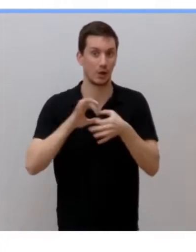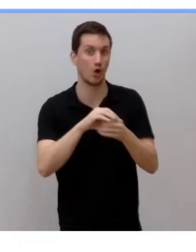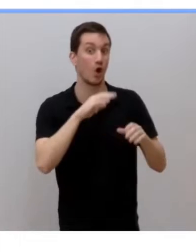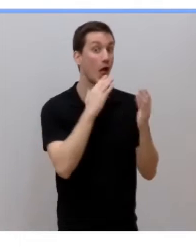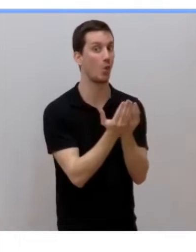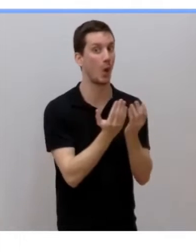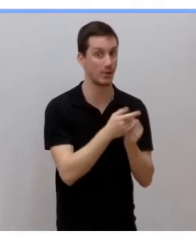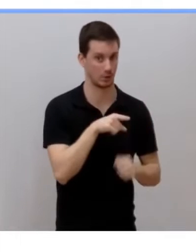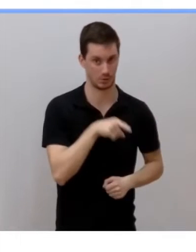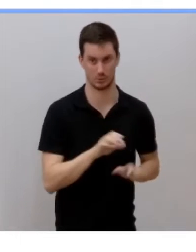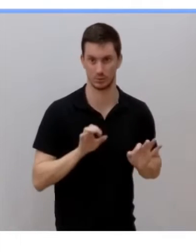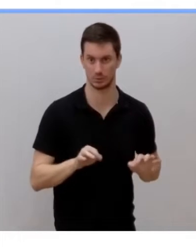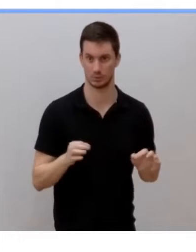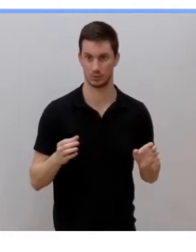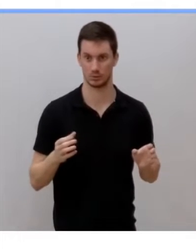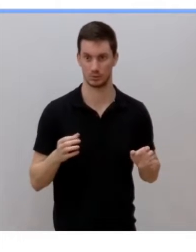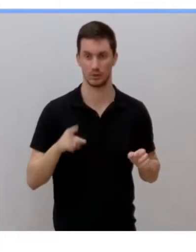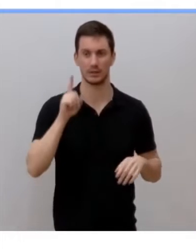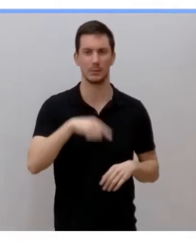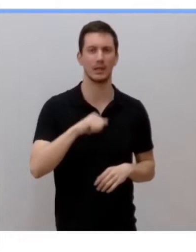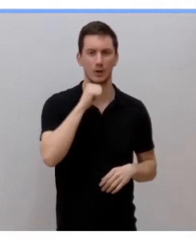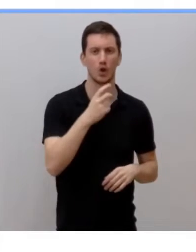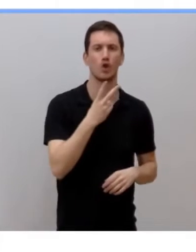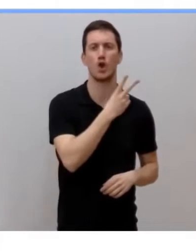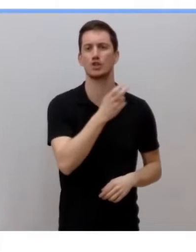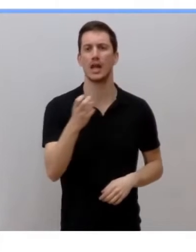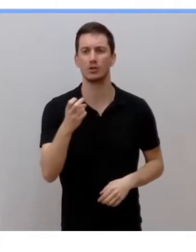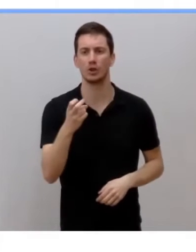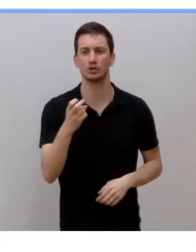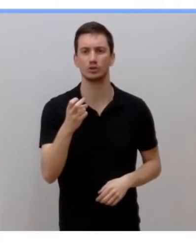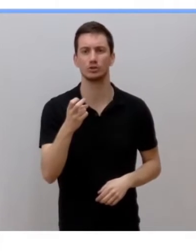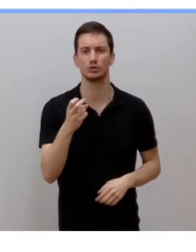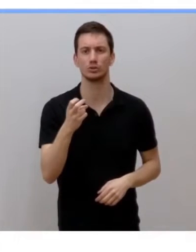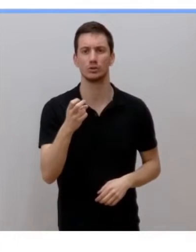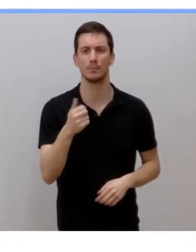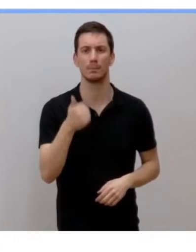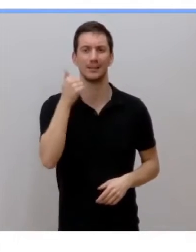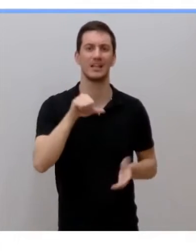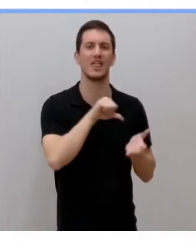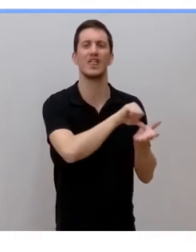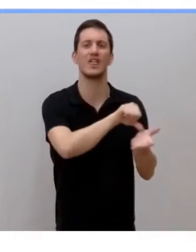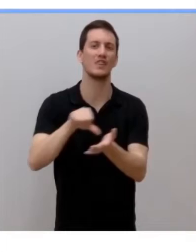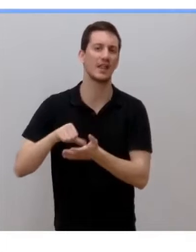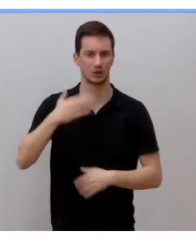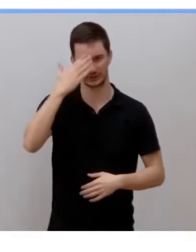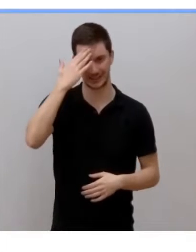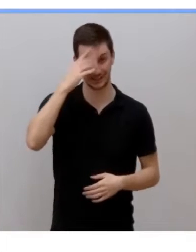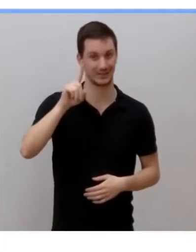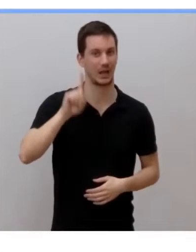de 200.000 en el entorno de centros sanitarios. Y eso,